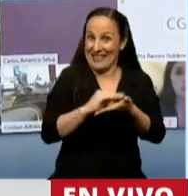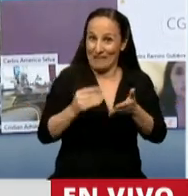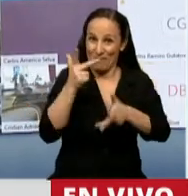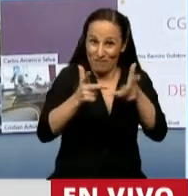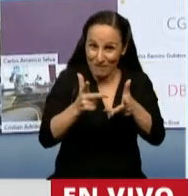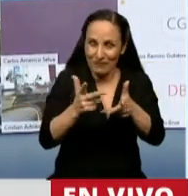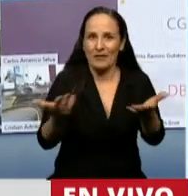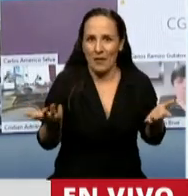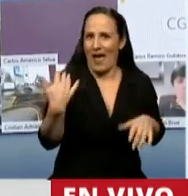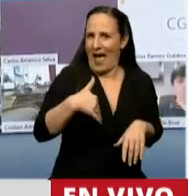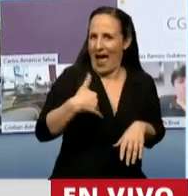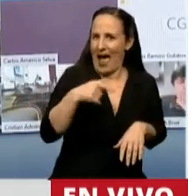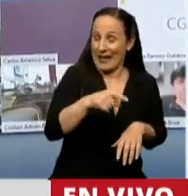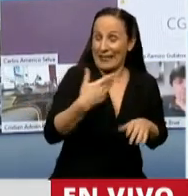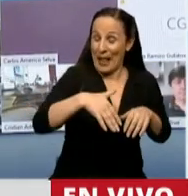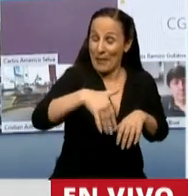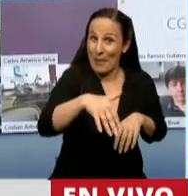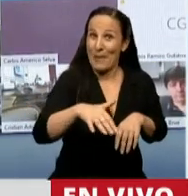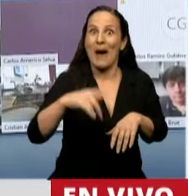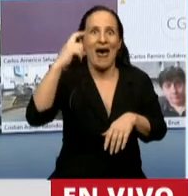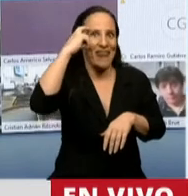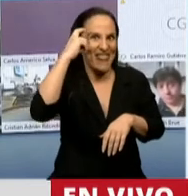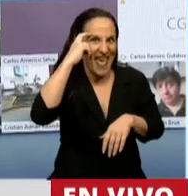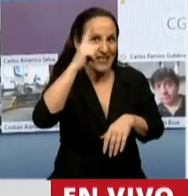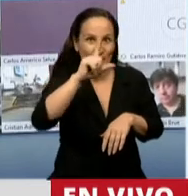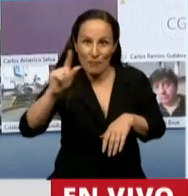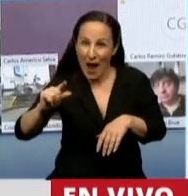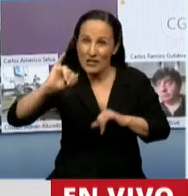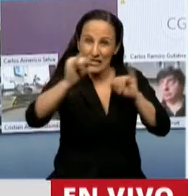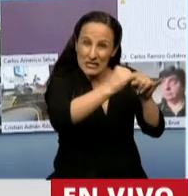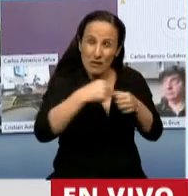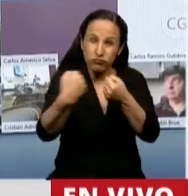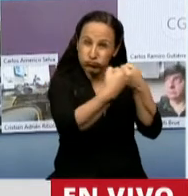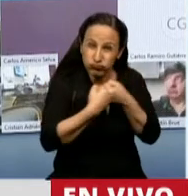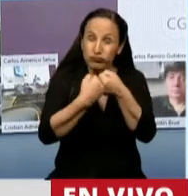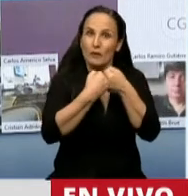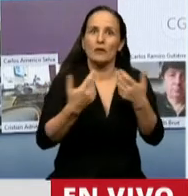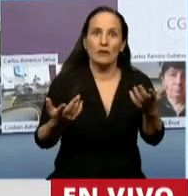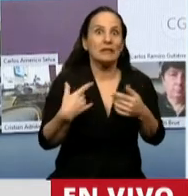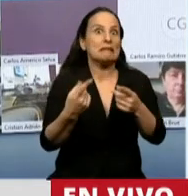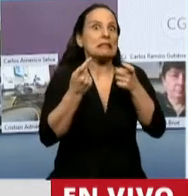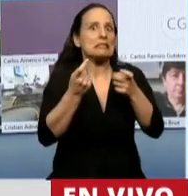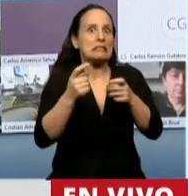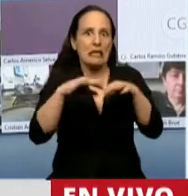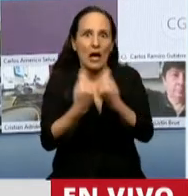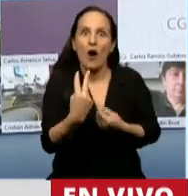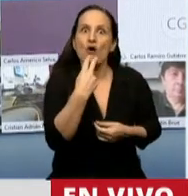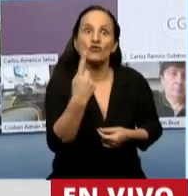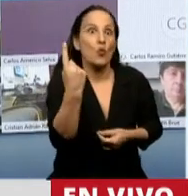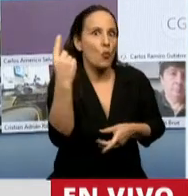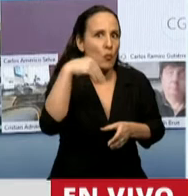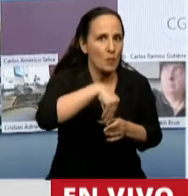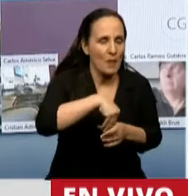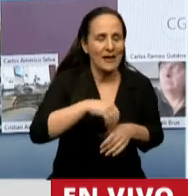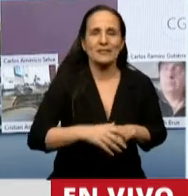con la Argentina vamos a ser 10 los países que ratifican este acuerdo, se necesitan 11, uno más. Hay